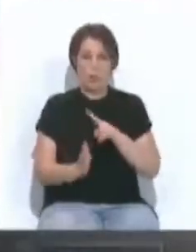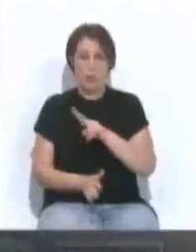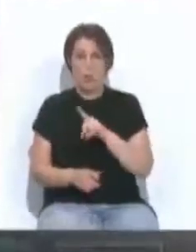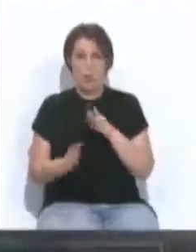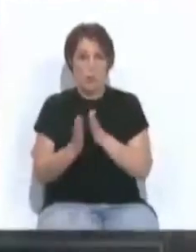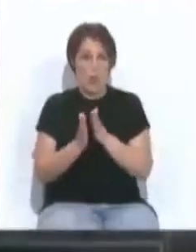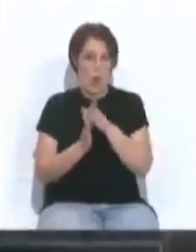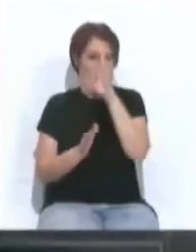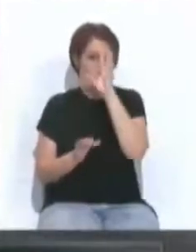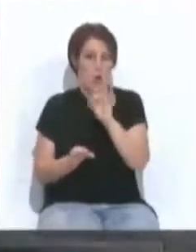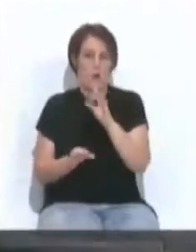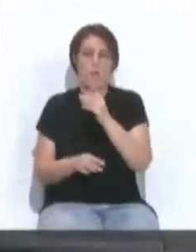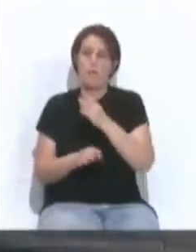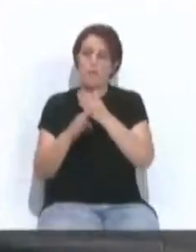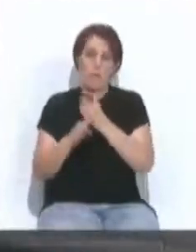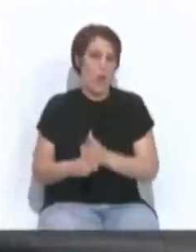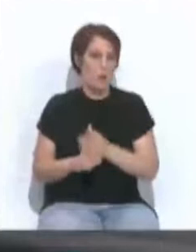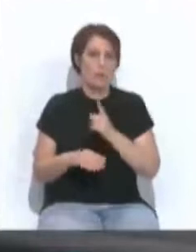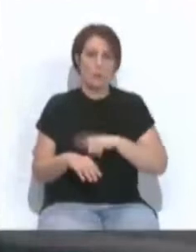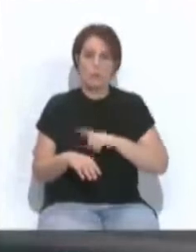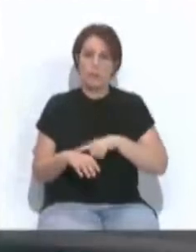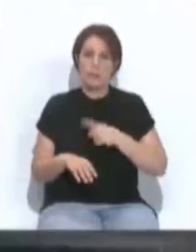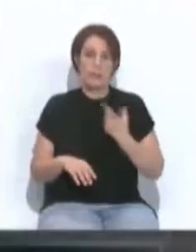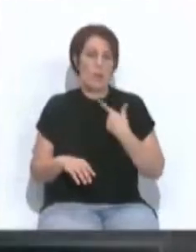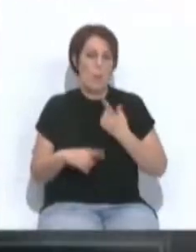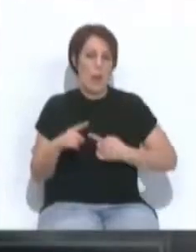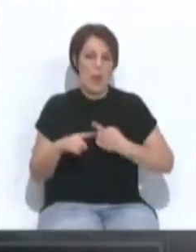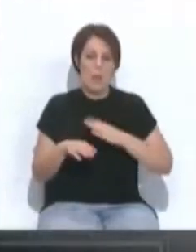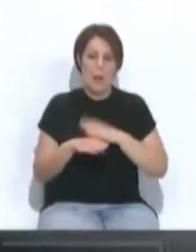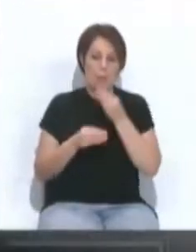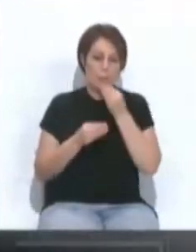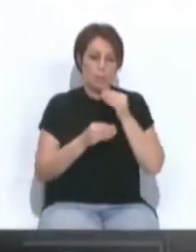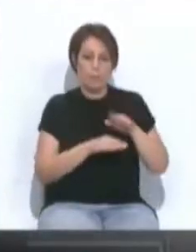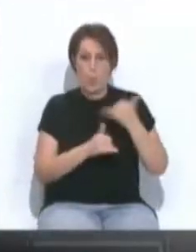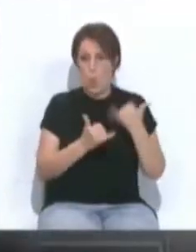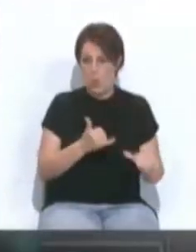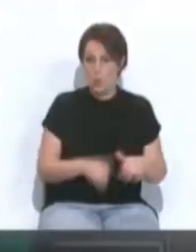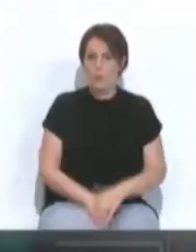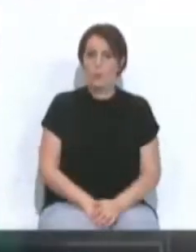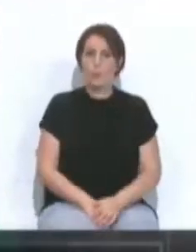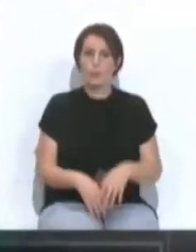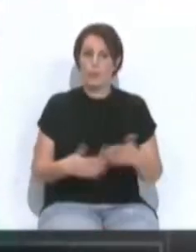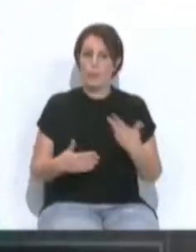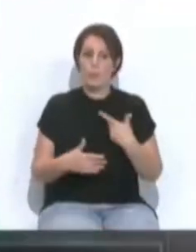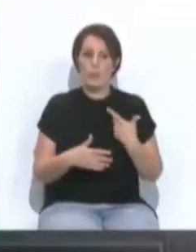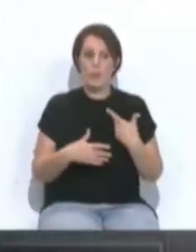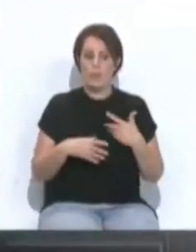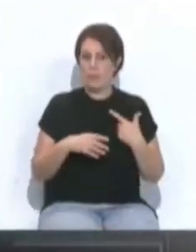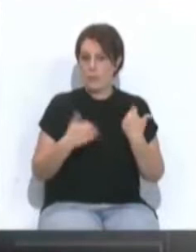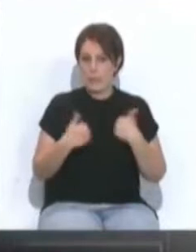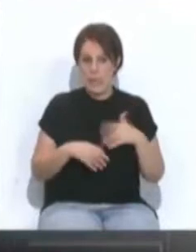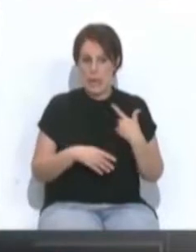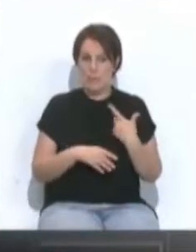compañeros, como es lógico, a fijo a tiempo parcial para sustituir a estos últimos. Ha sido ratificado